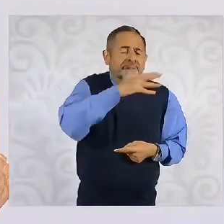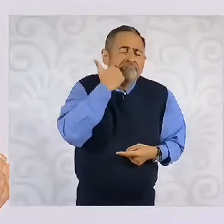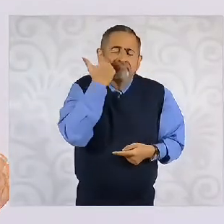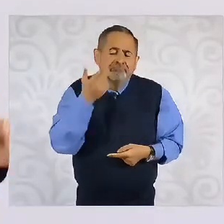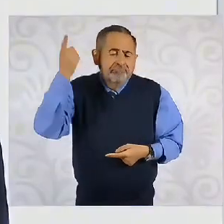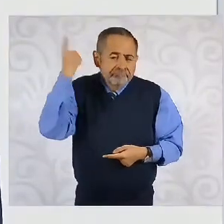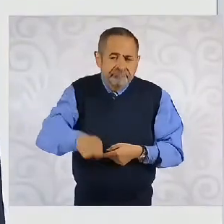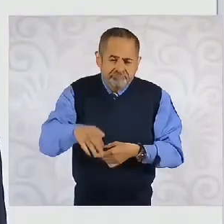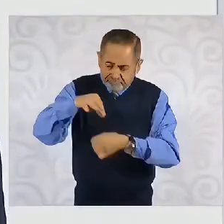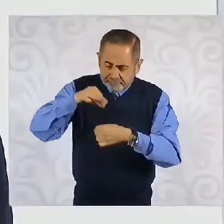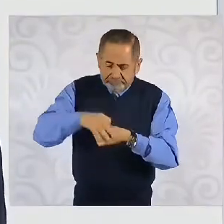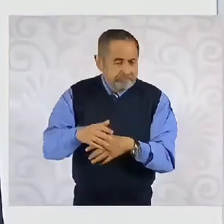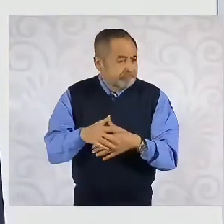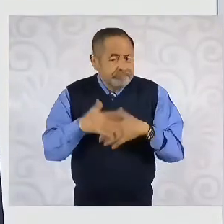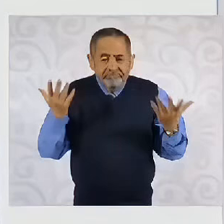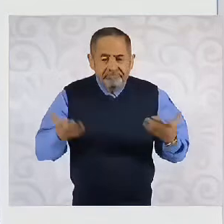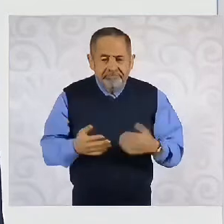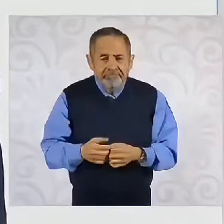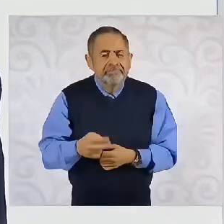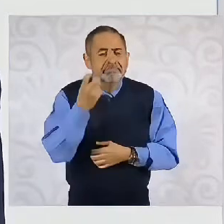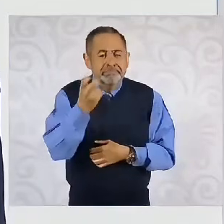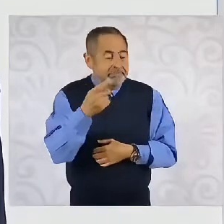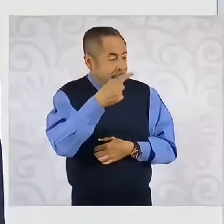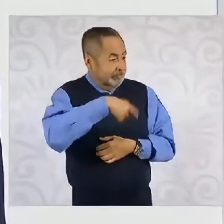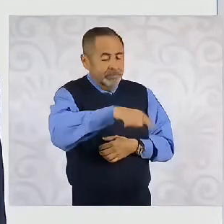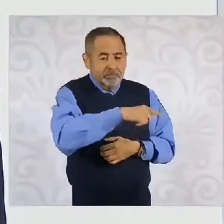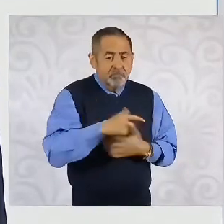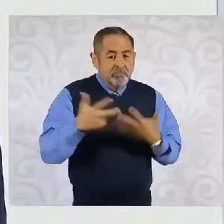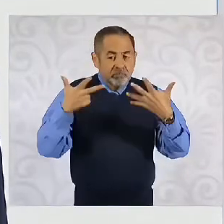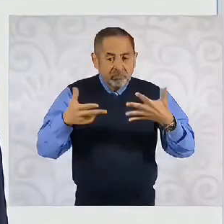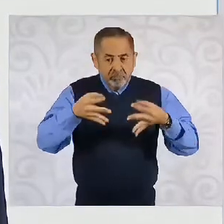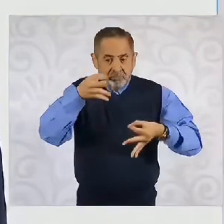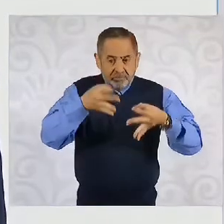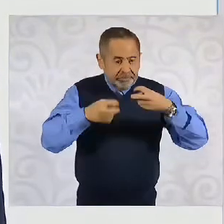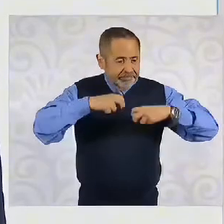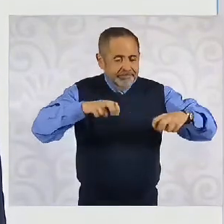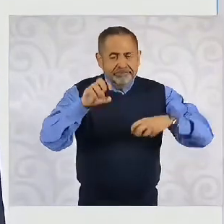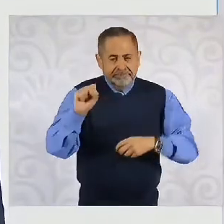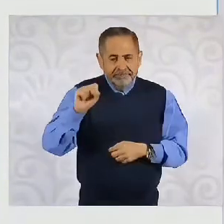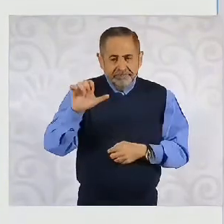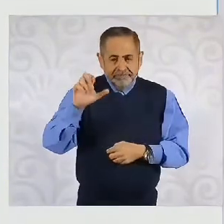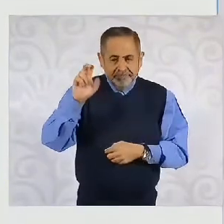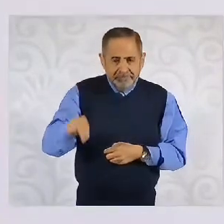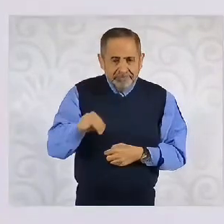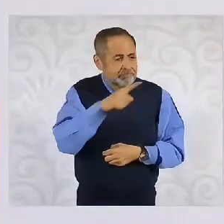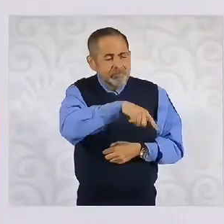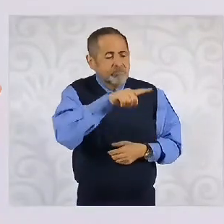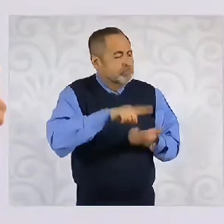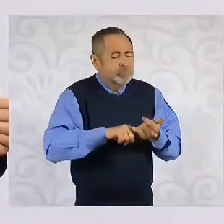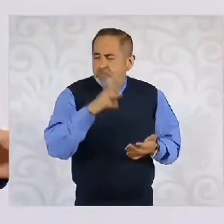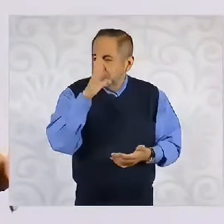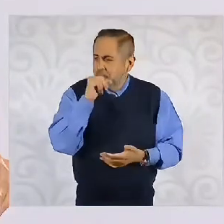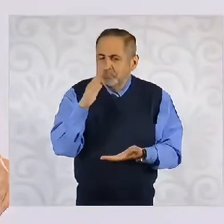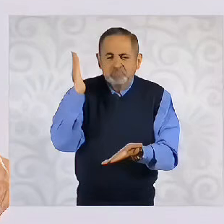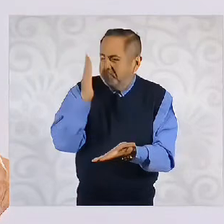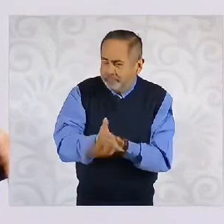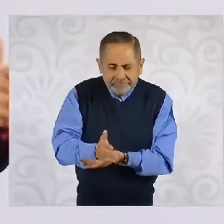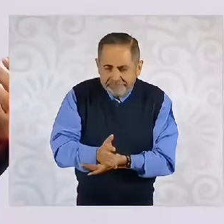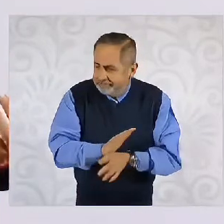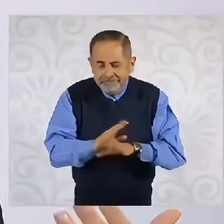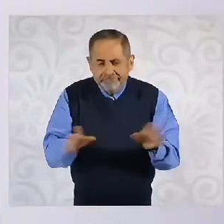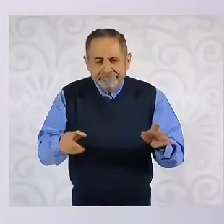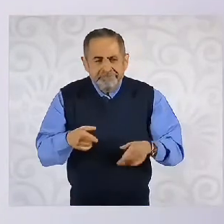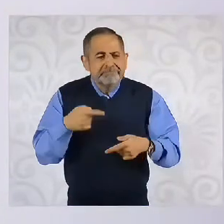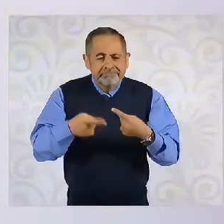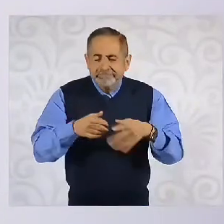Por eso, ocho ministros de la Suprema Corte no pueden detener este